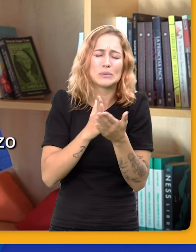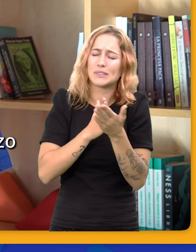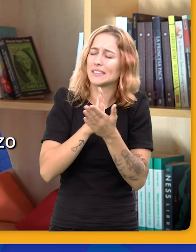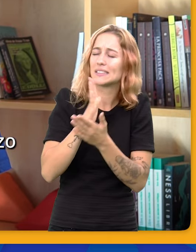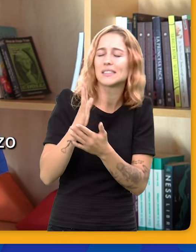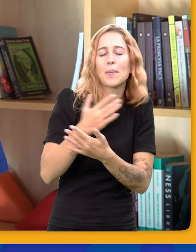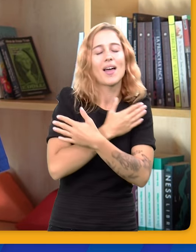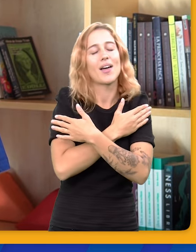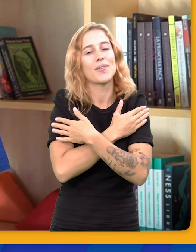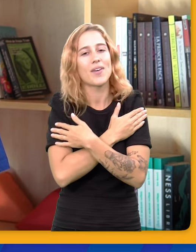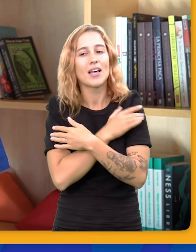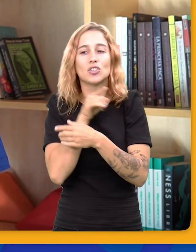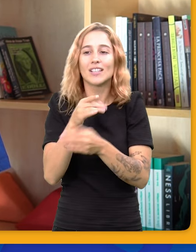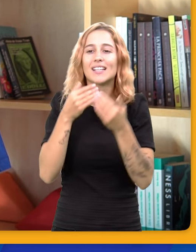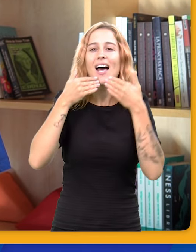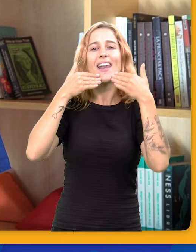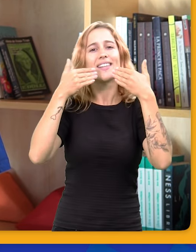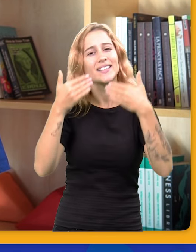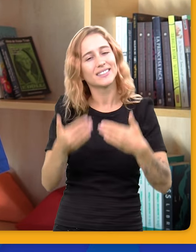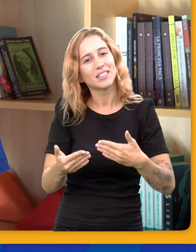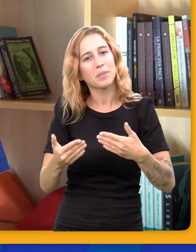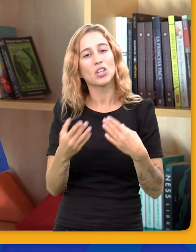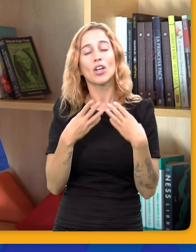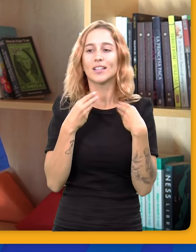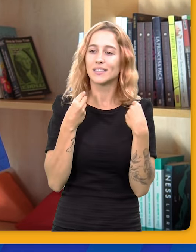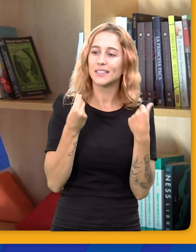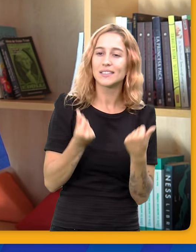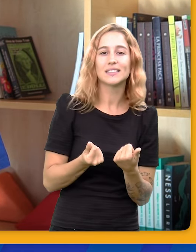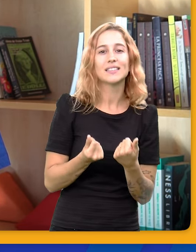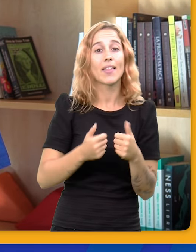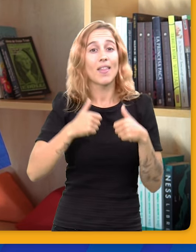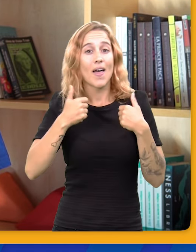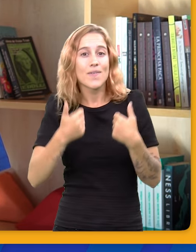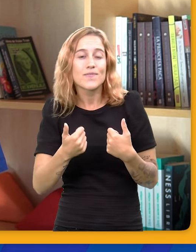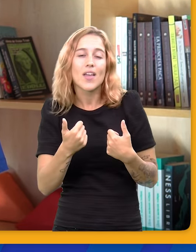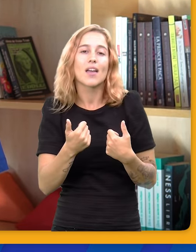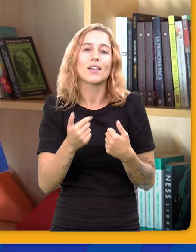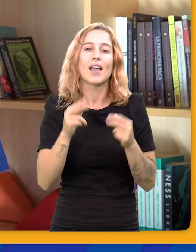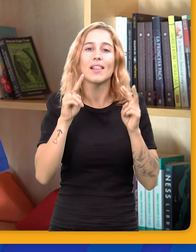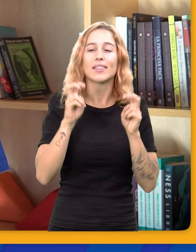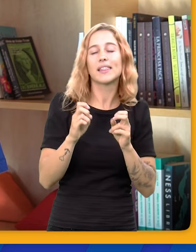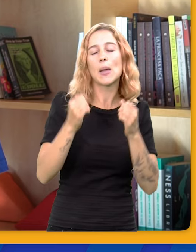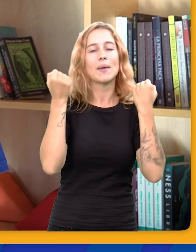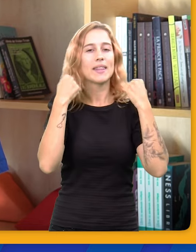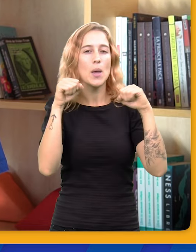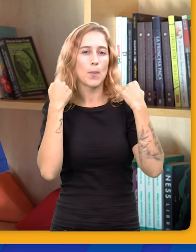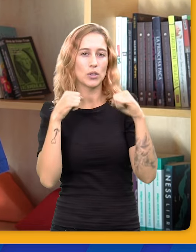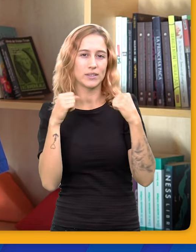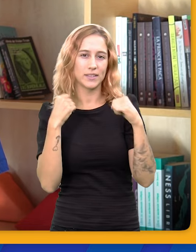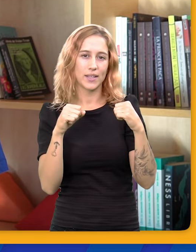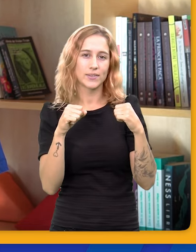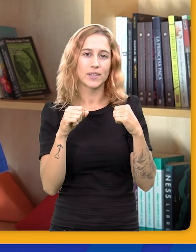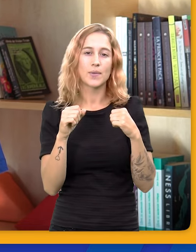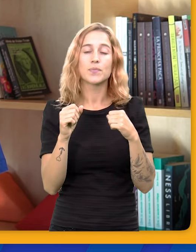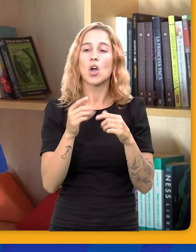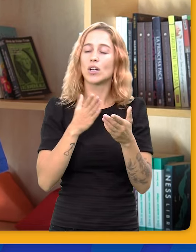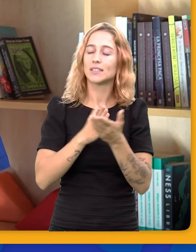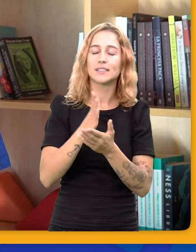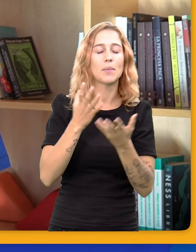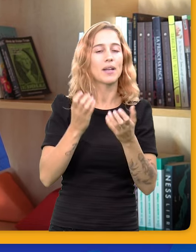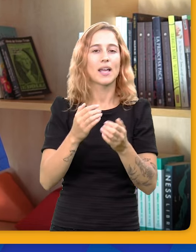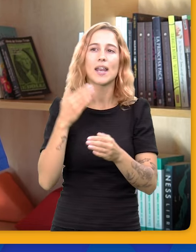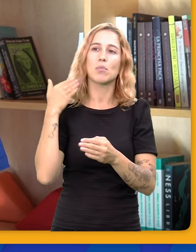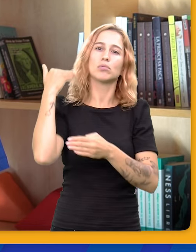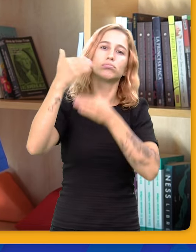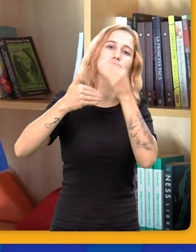abrazo de los chiquilines, ese agradecimiento y bueno, y el que se sientan bien, tanto en la parte deportiva,